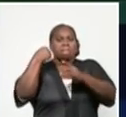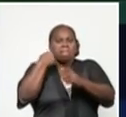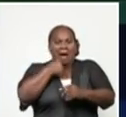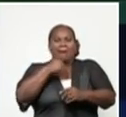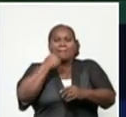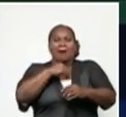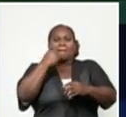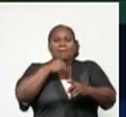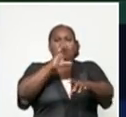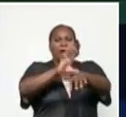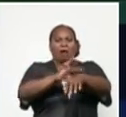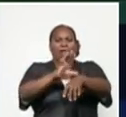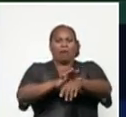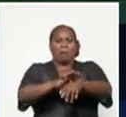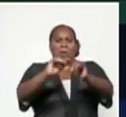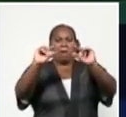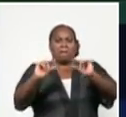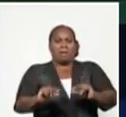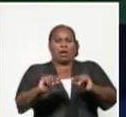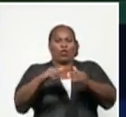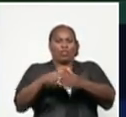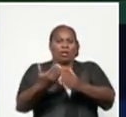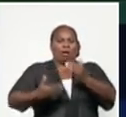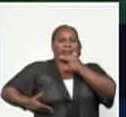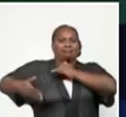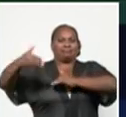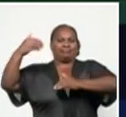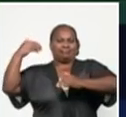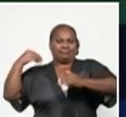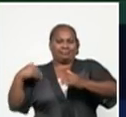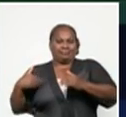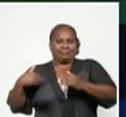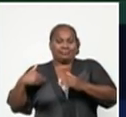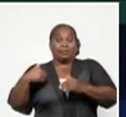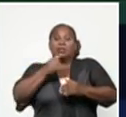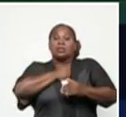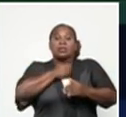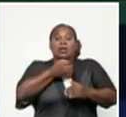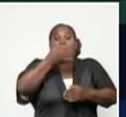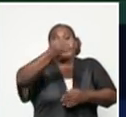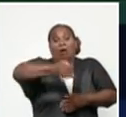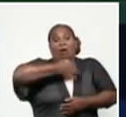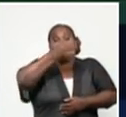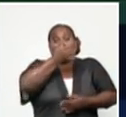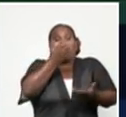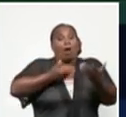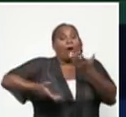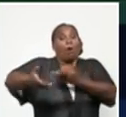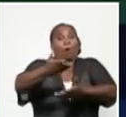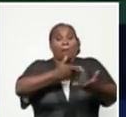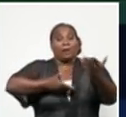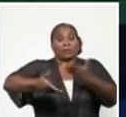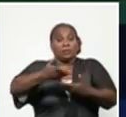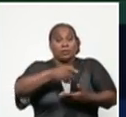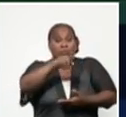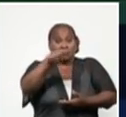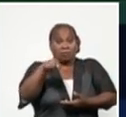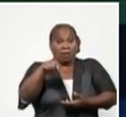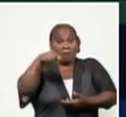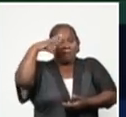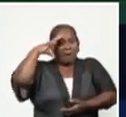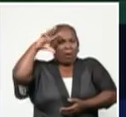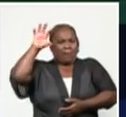menor que el día anterior. Quiero compartir con ustedes, para que se pueda comprender mejor, algunos datos